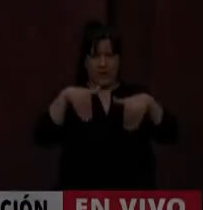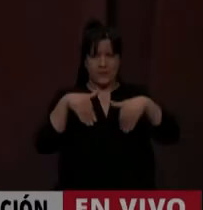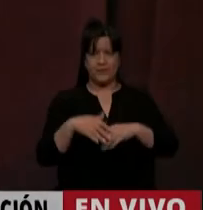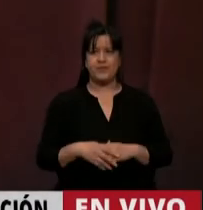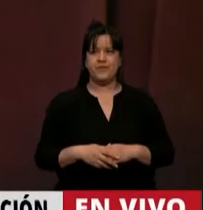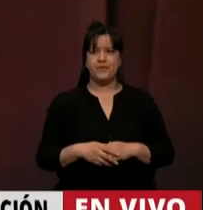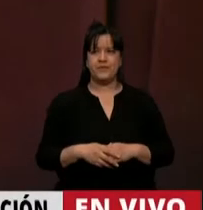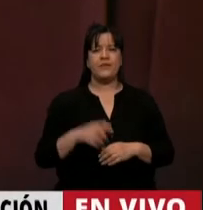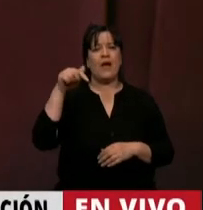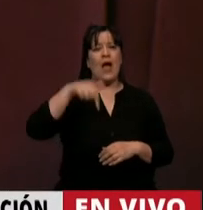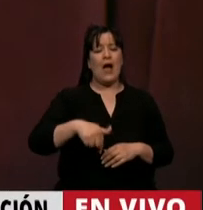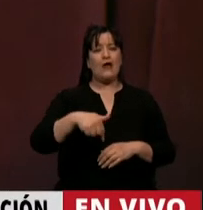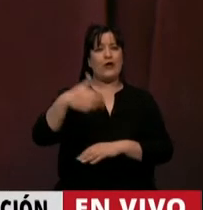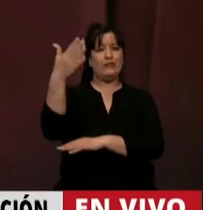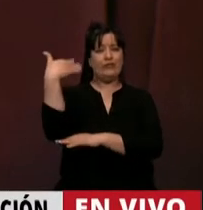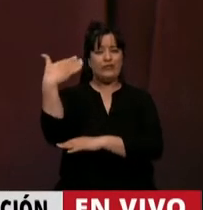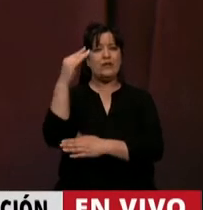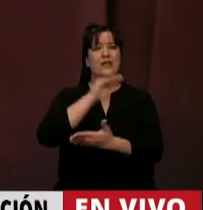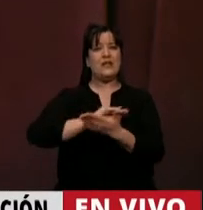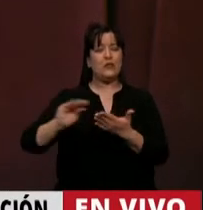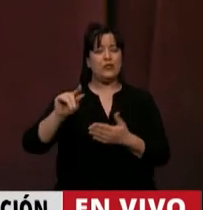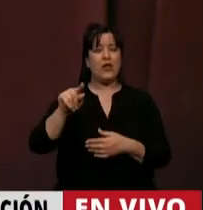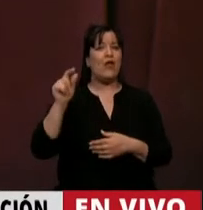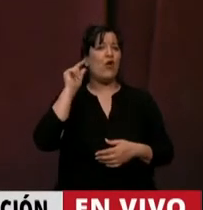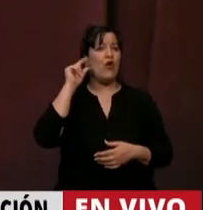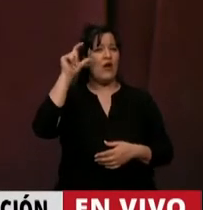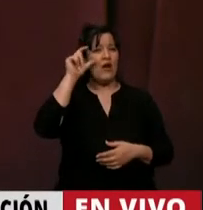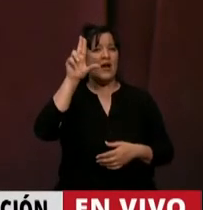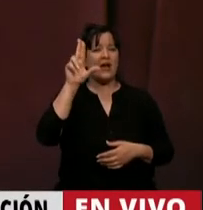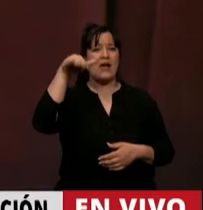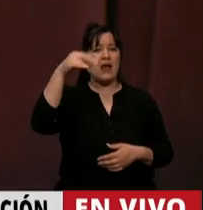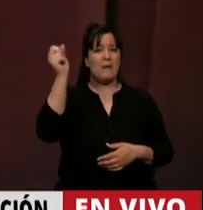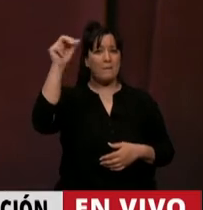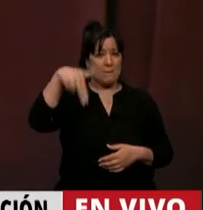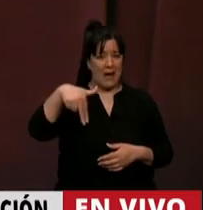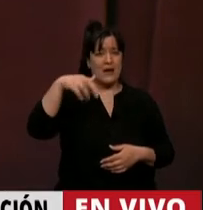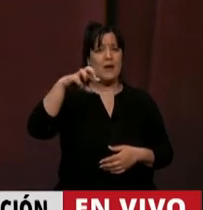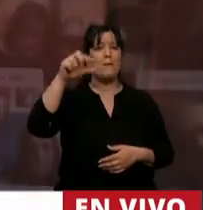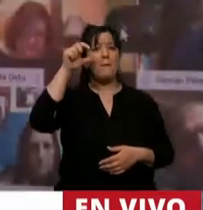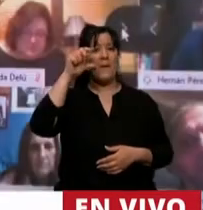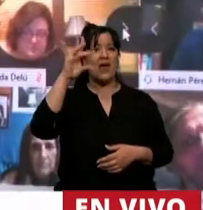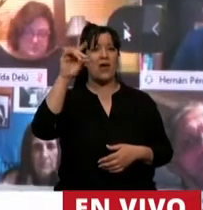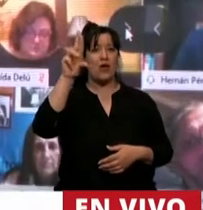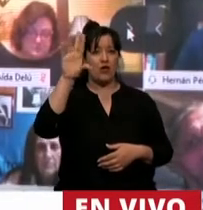En el uso de la palabra, el diputado Germán Pedro Martínez.